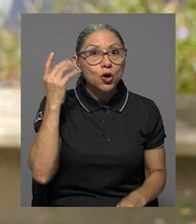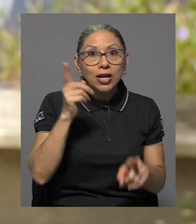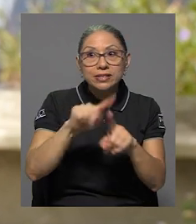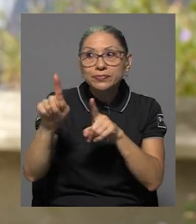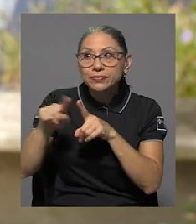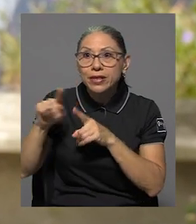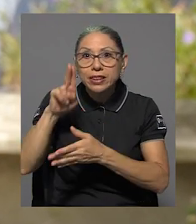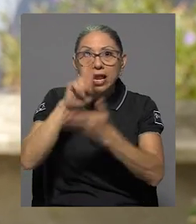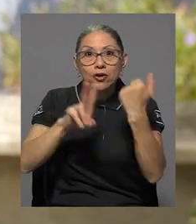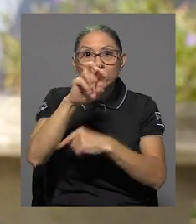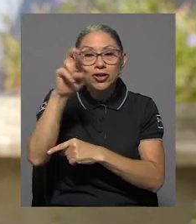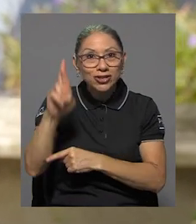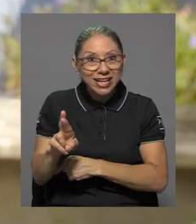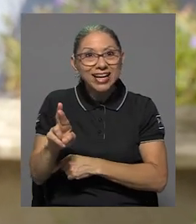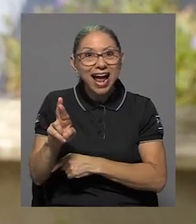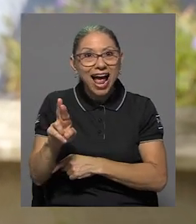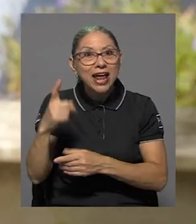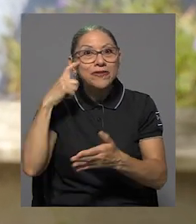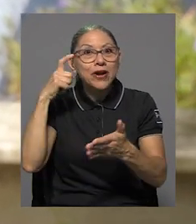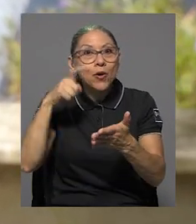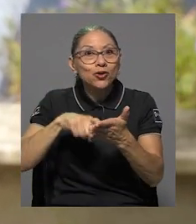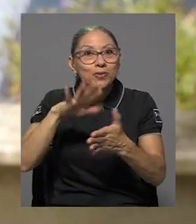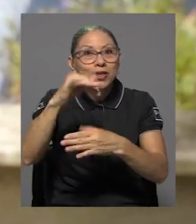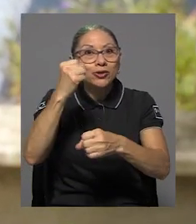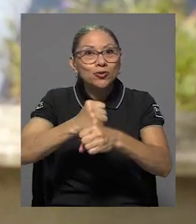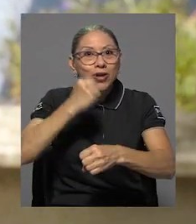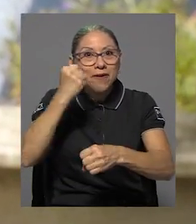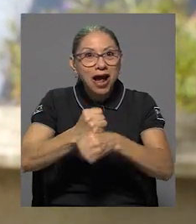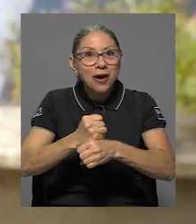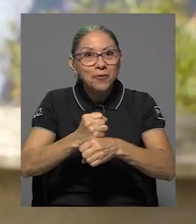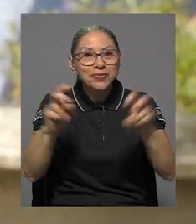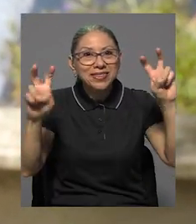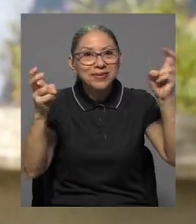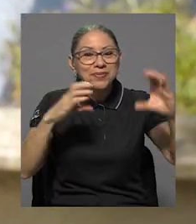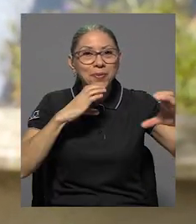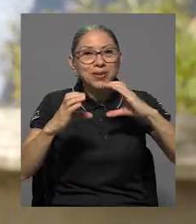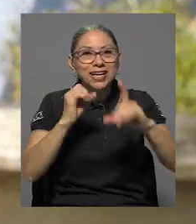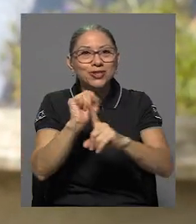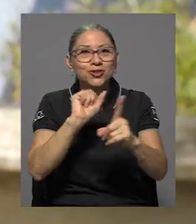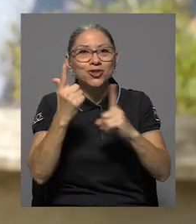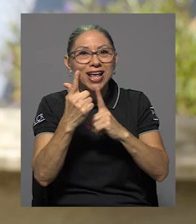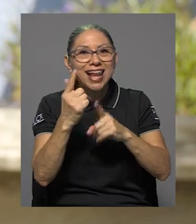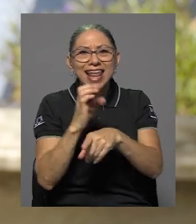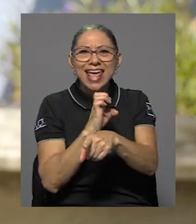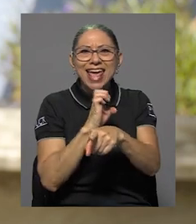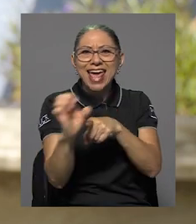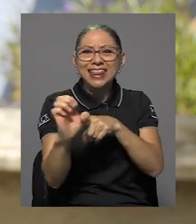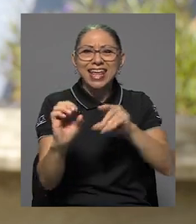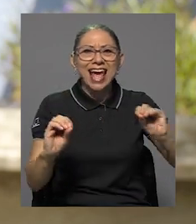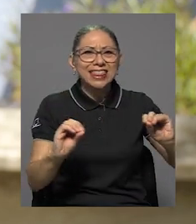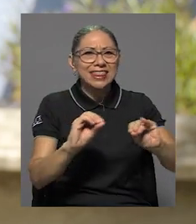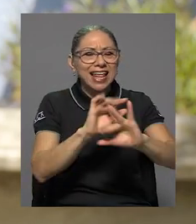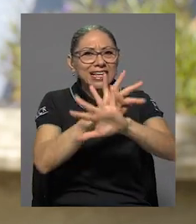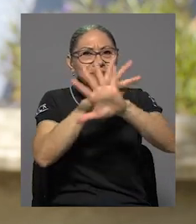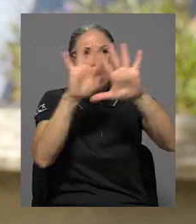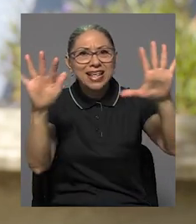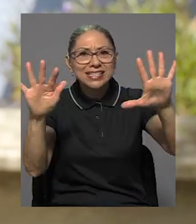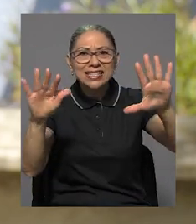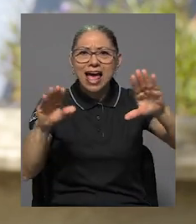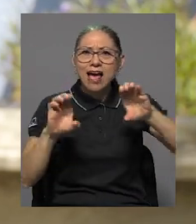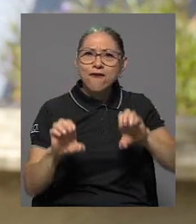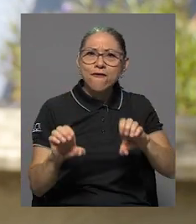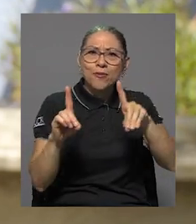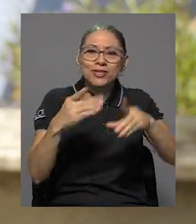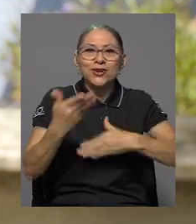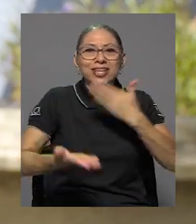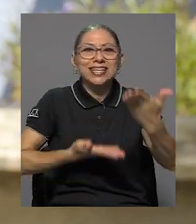la Universidad de Costa Rica en reconocimiento a su trabajo en materia de comunicación social, ética, transparencia, formación y